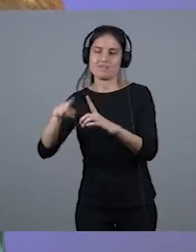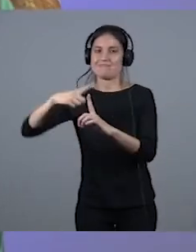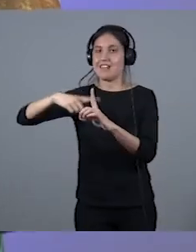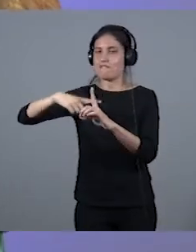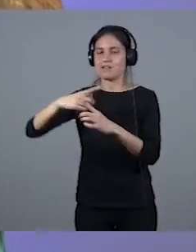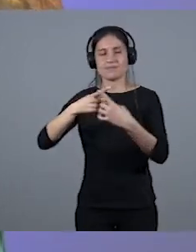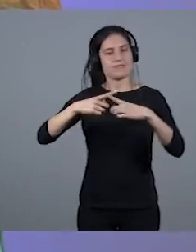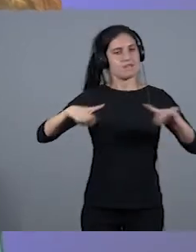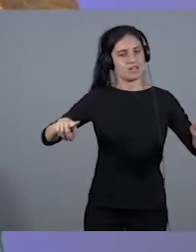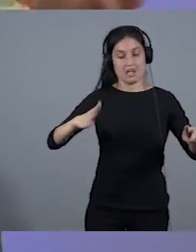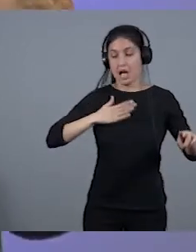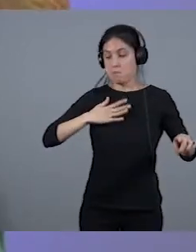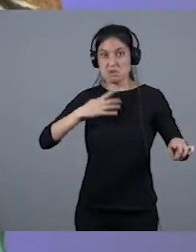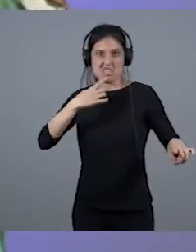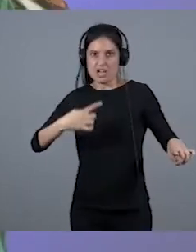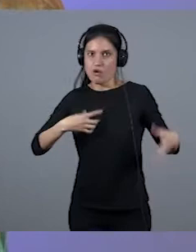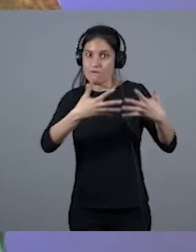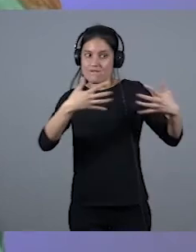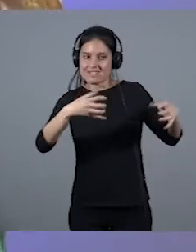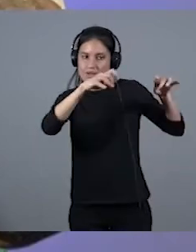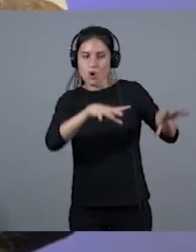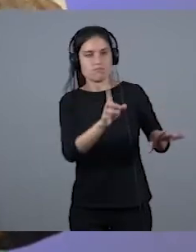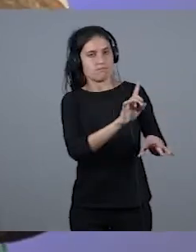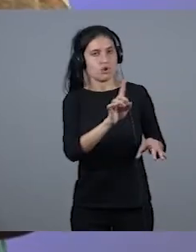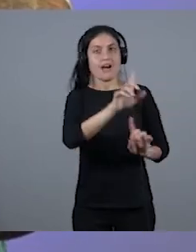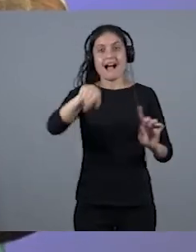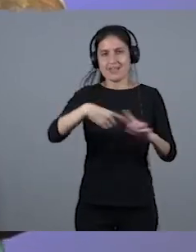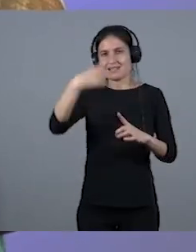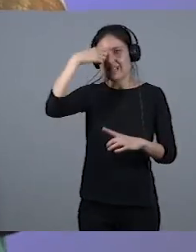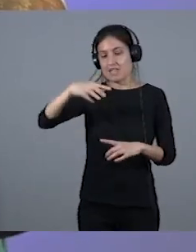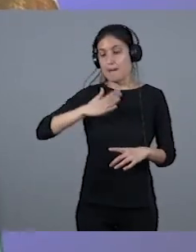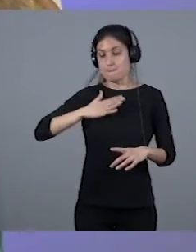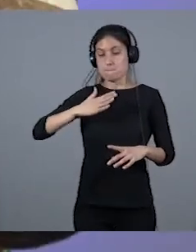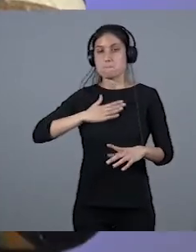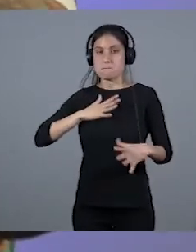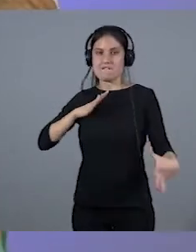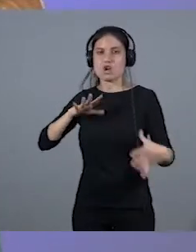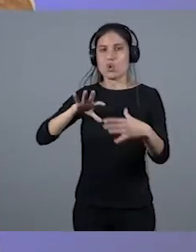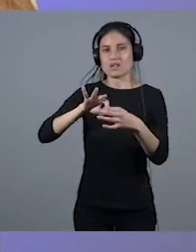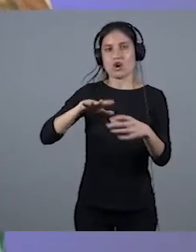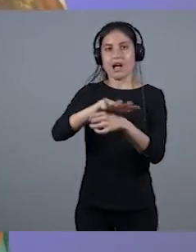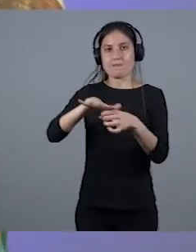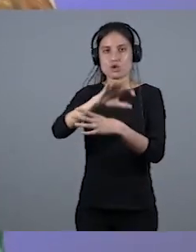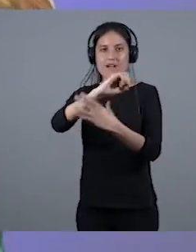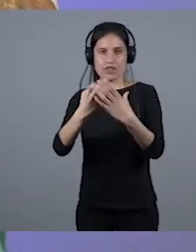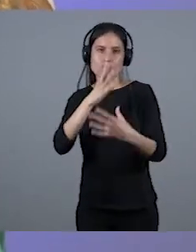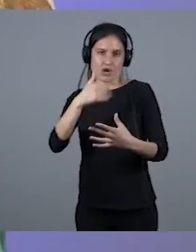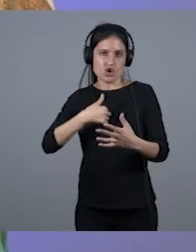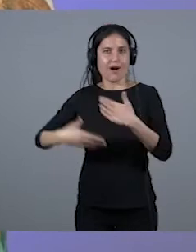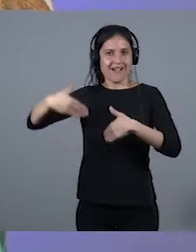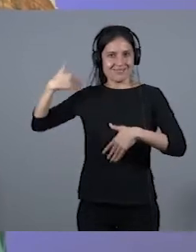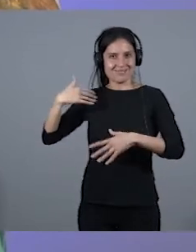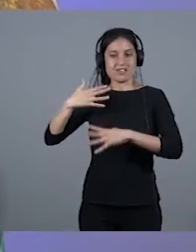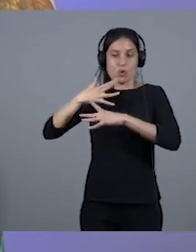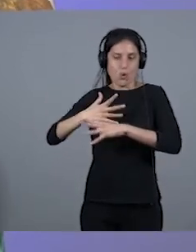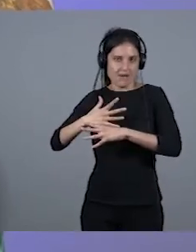me dijeron eso tal, y encima, claro, como sabían también de mi vinculación con el mundo baloncesto, como jugadora y luego como novia